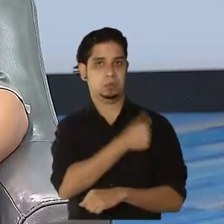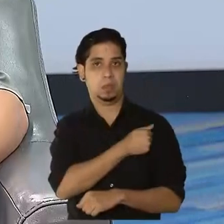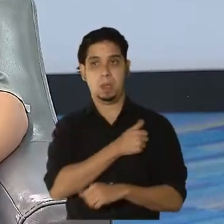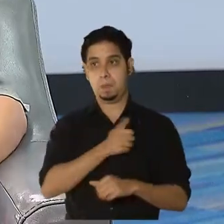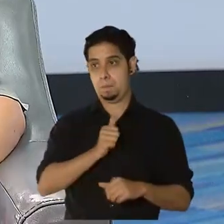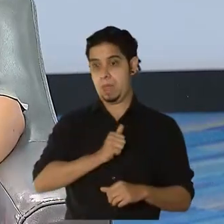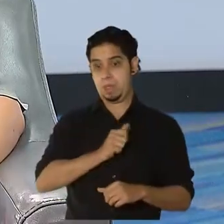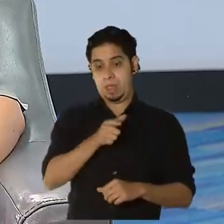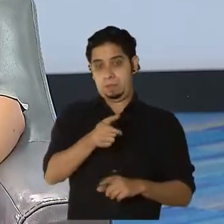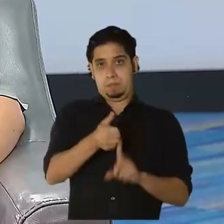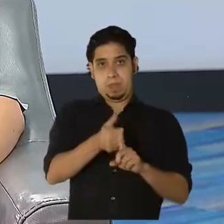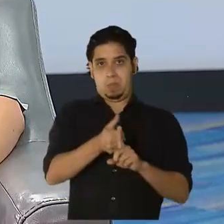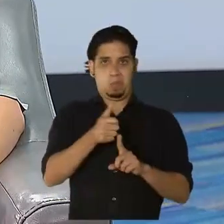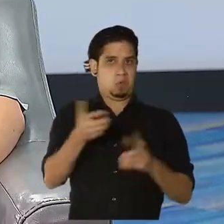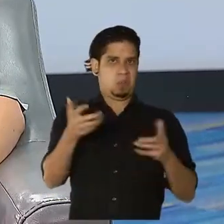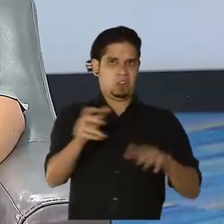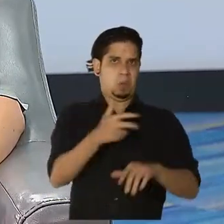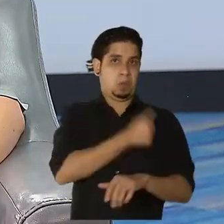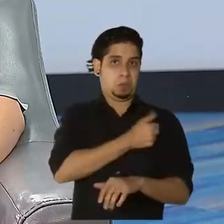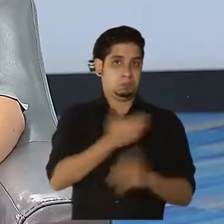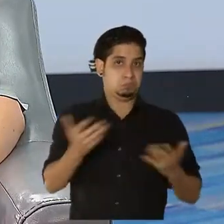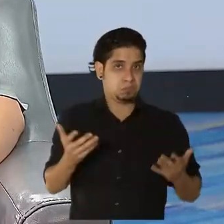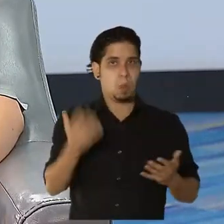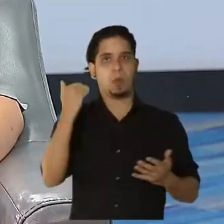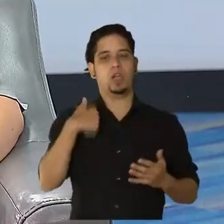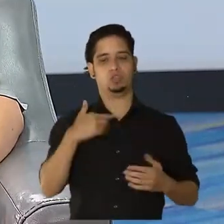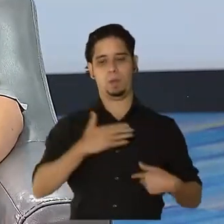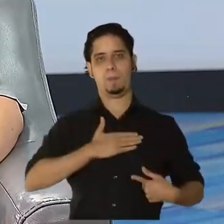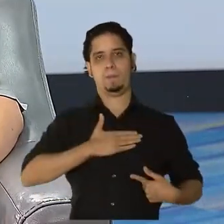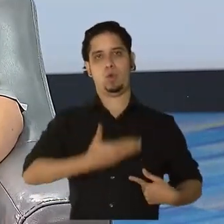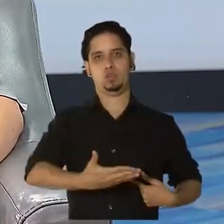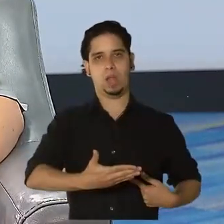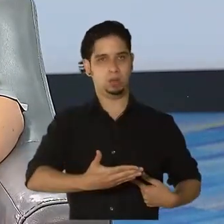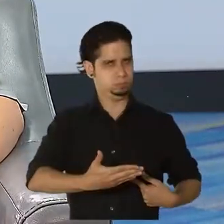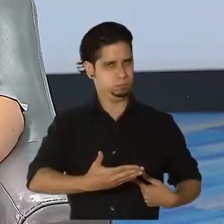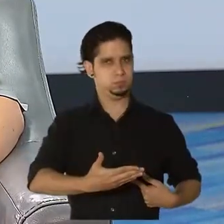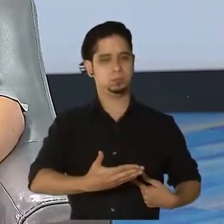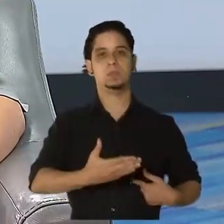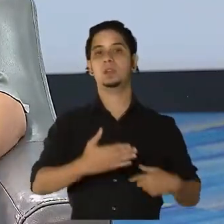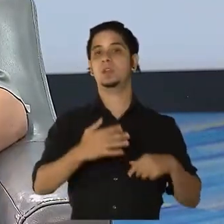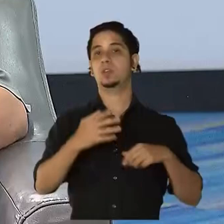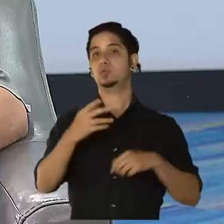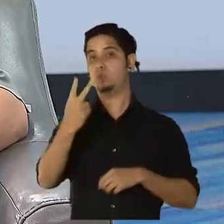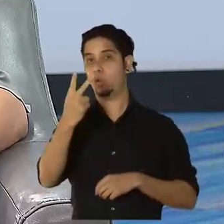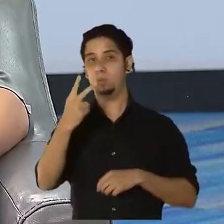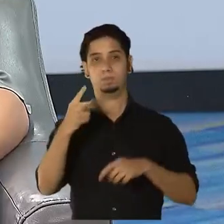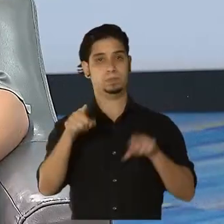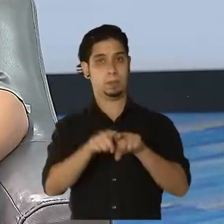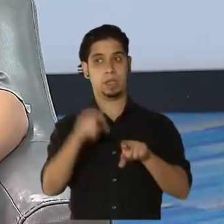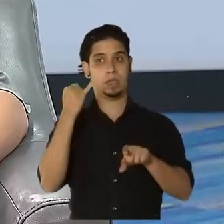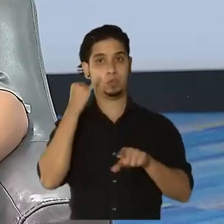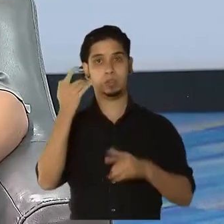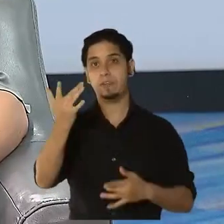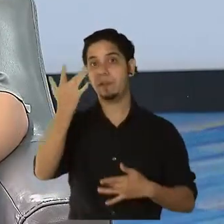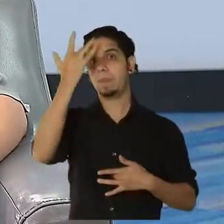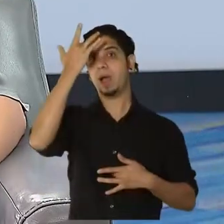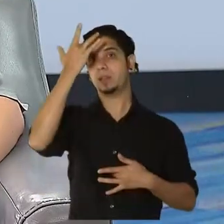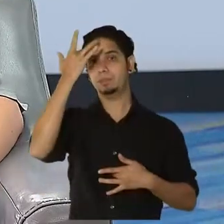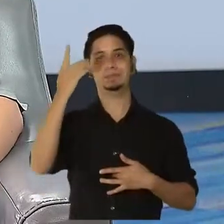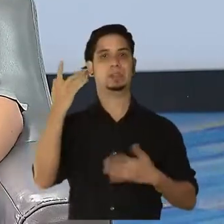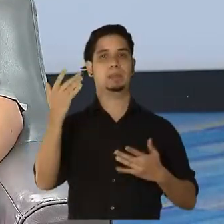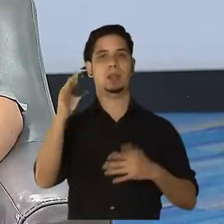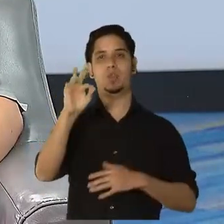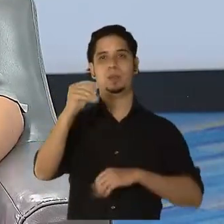voluntariamente no se quiera vacunar, porque esto es voluntario. Dos, si te dio COVID, tienen que esperar 90 días.